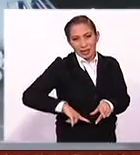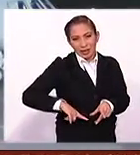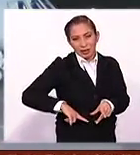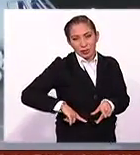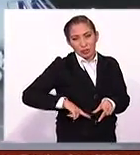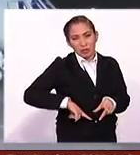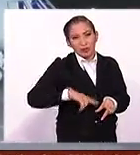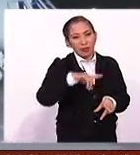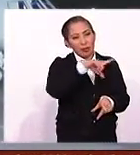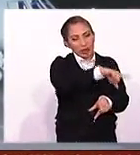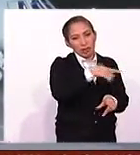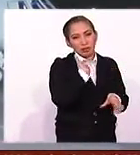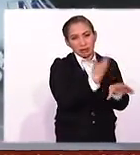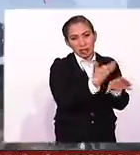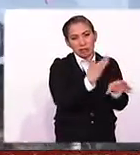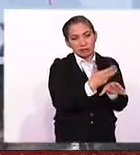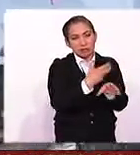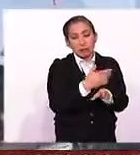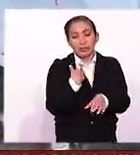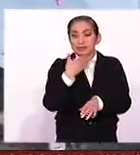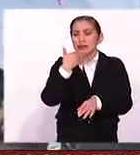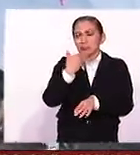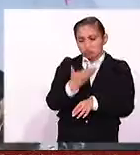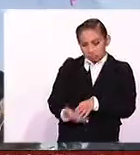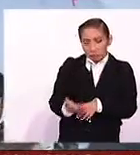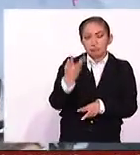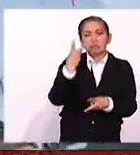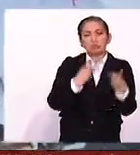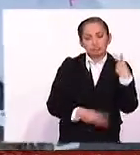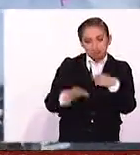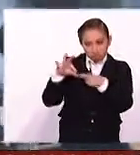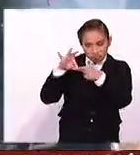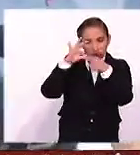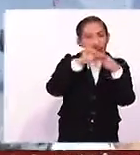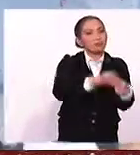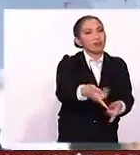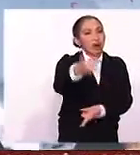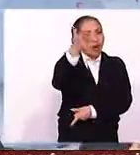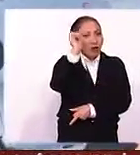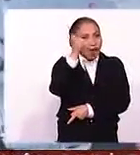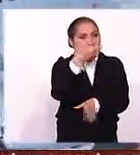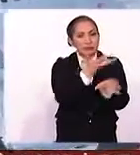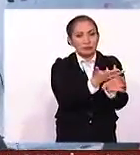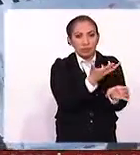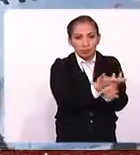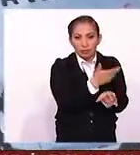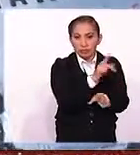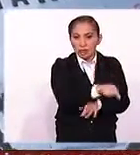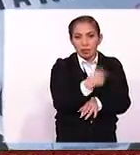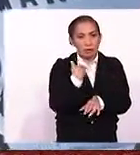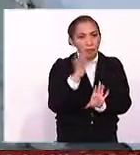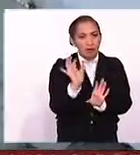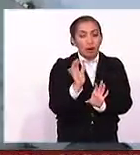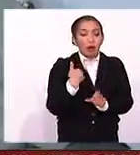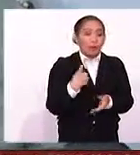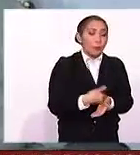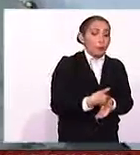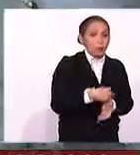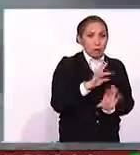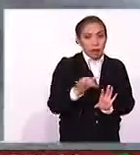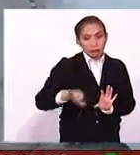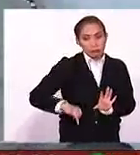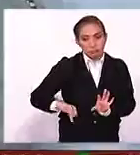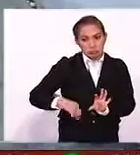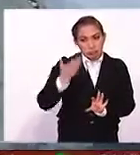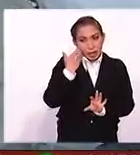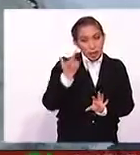Barack Obama, Denis McDonough. Él dijo que daban la bienvenida a la extradición. Evidentemente, en Estados Unidos no lo han ocultado. Hay un interés de